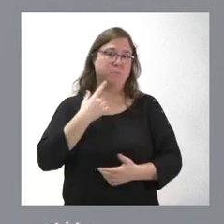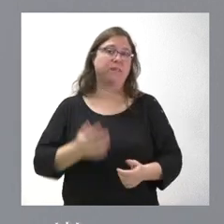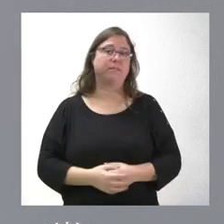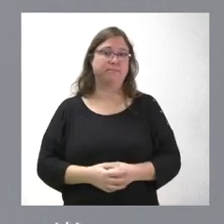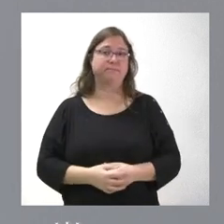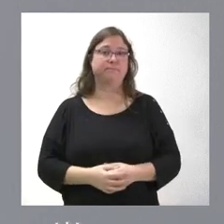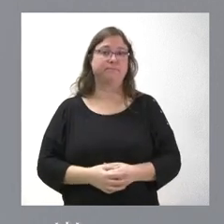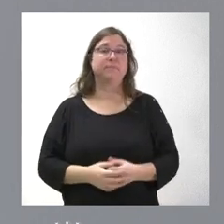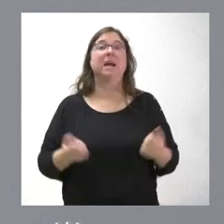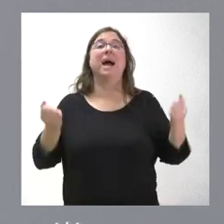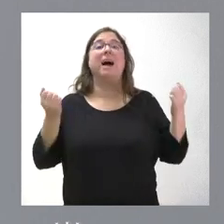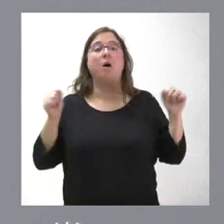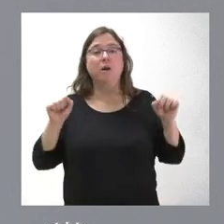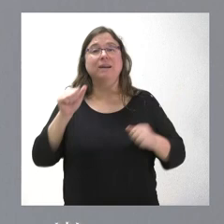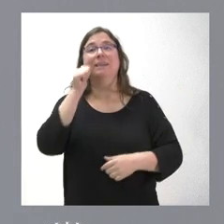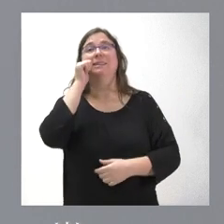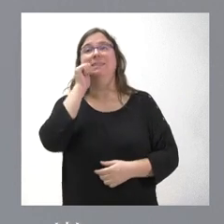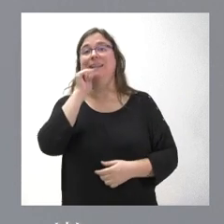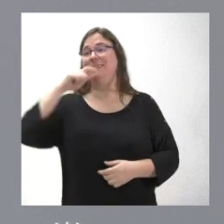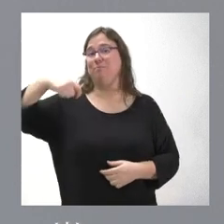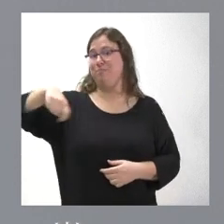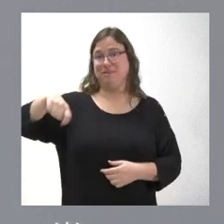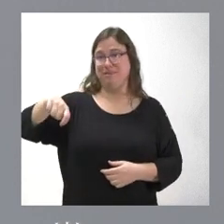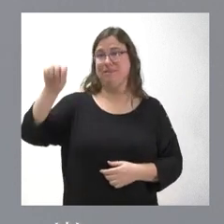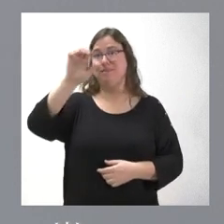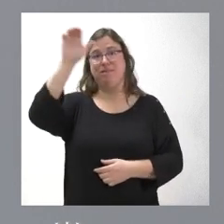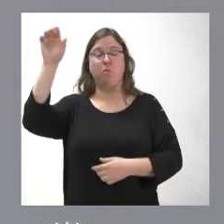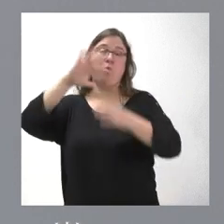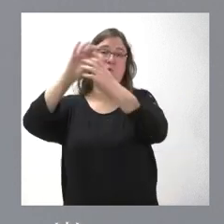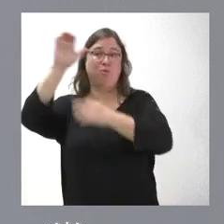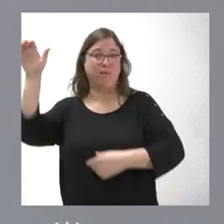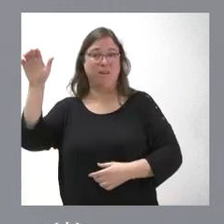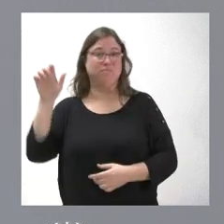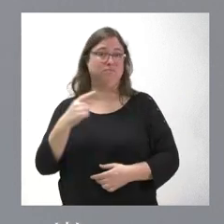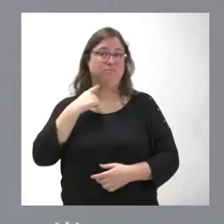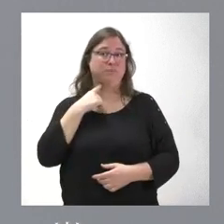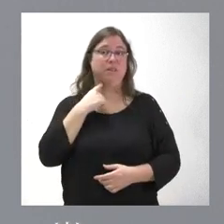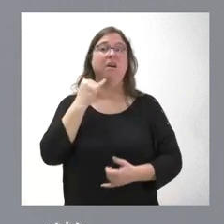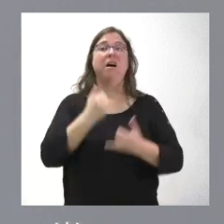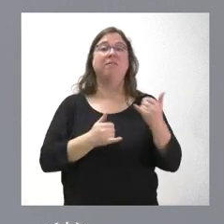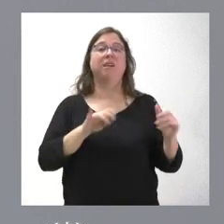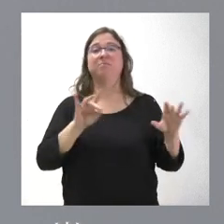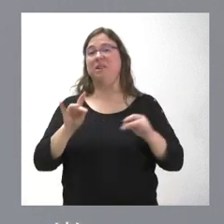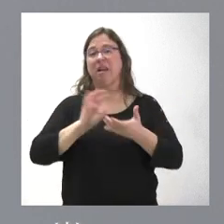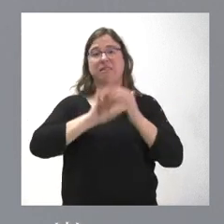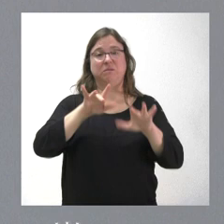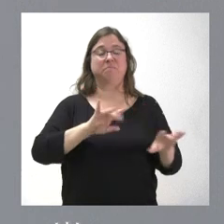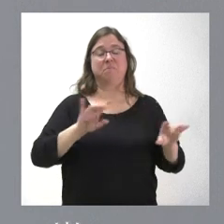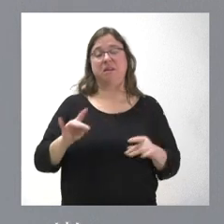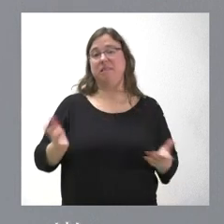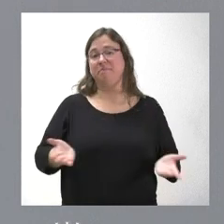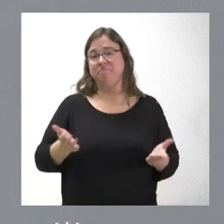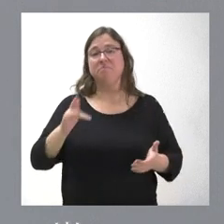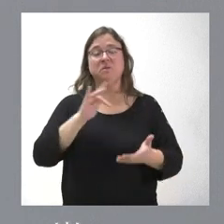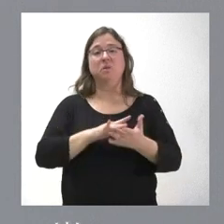Sánchez haya sido presidente de la Unión Europea. Yo creo que de poco nos ha servido a Castilla y León tener la